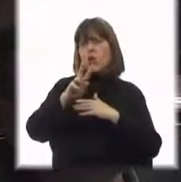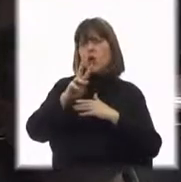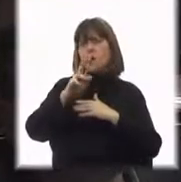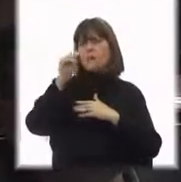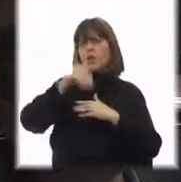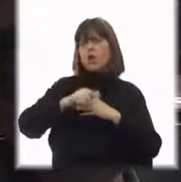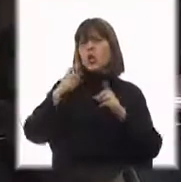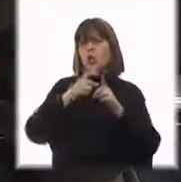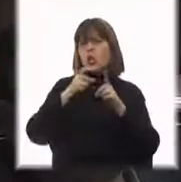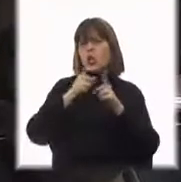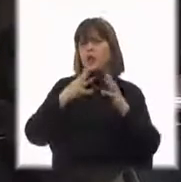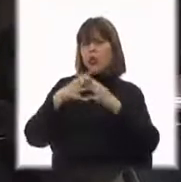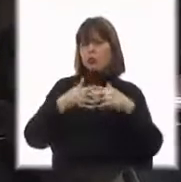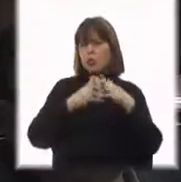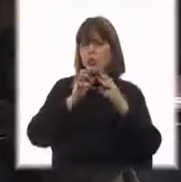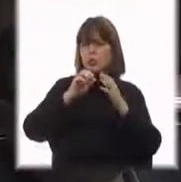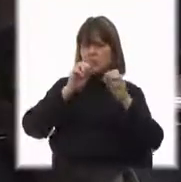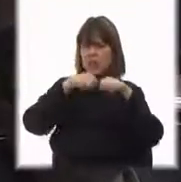ahora cierran todos los bancos, no pasó nada.